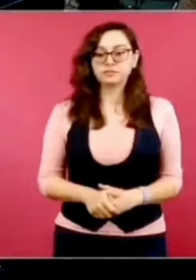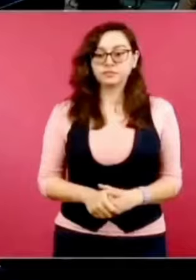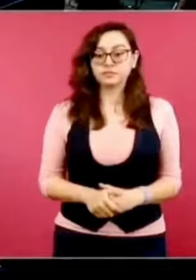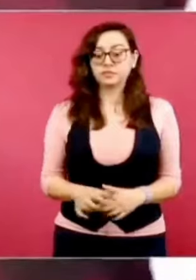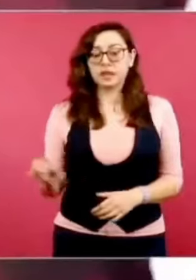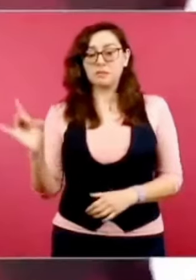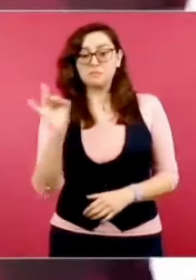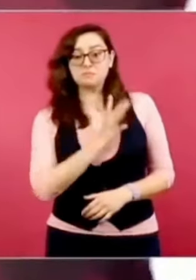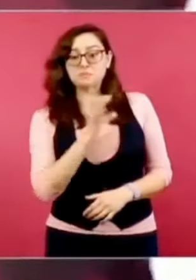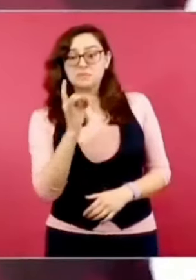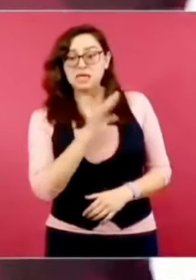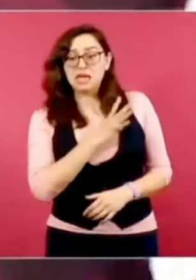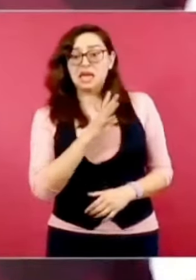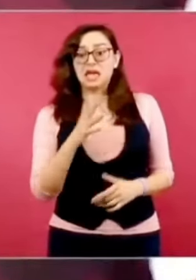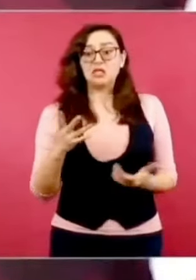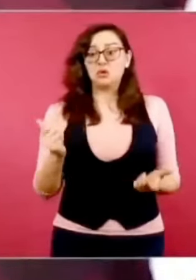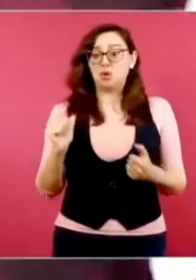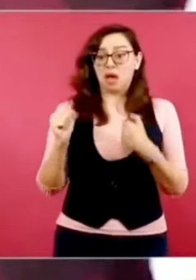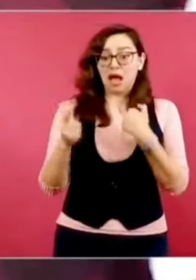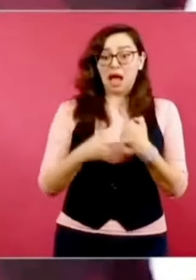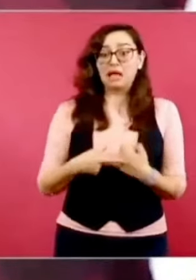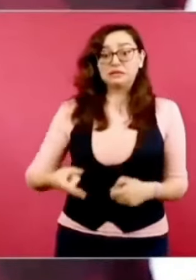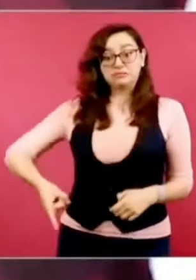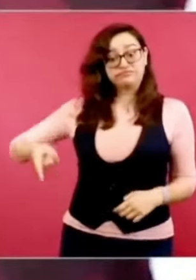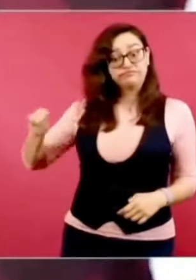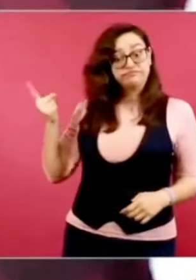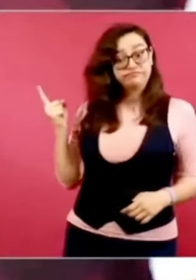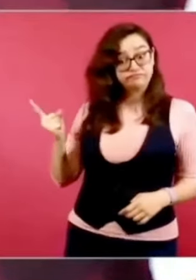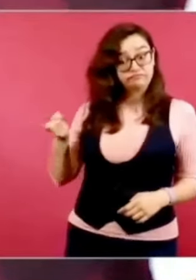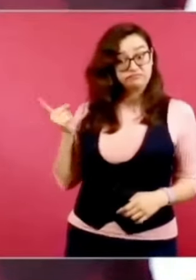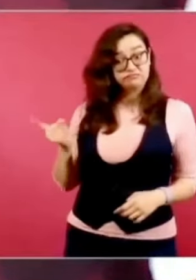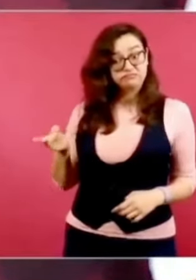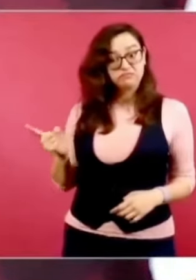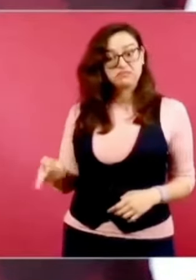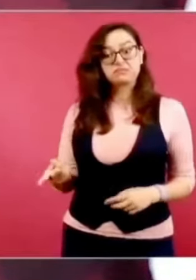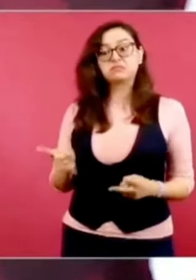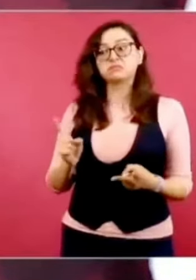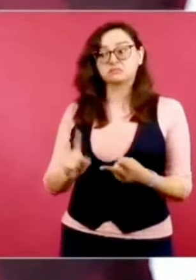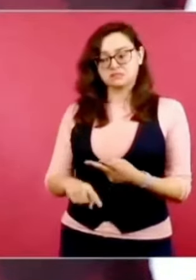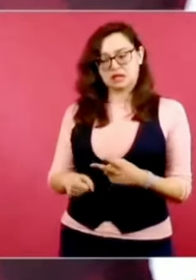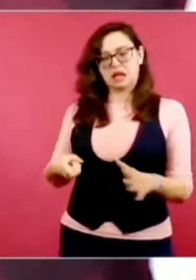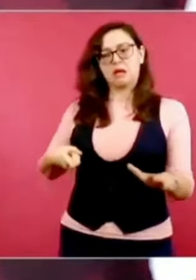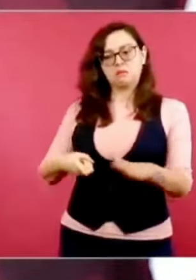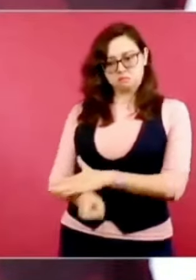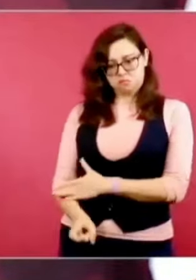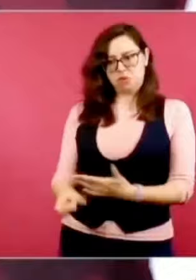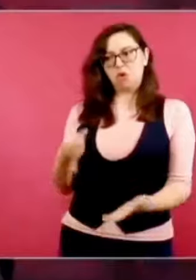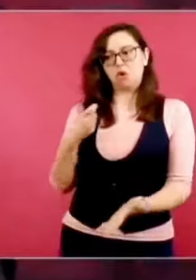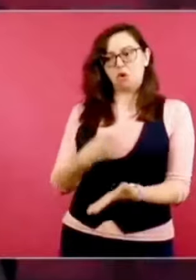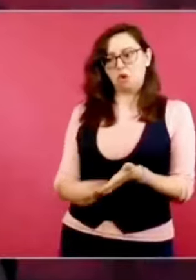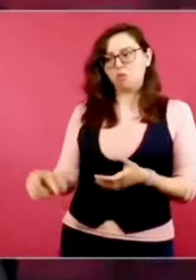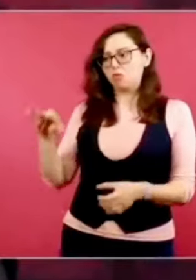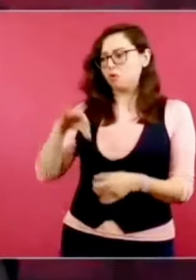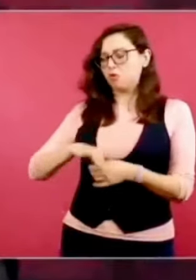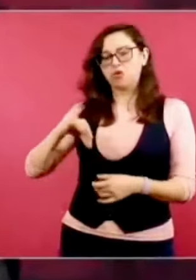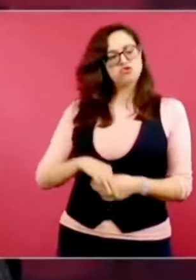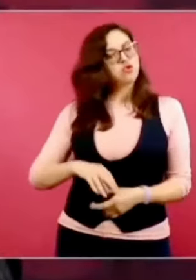amenazas, sin que le compren su voto,